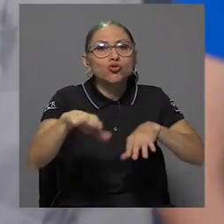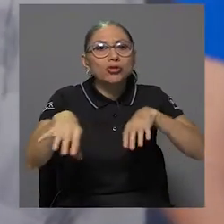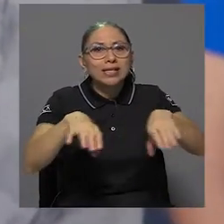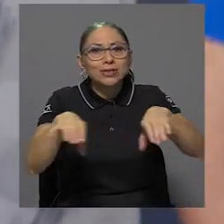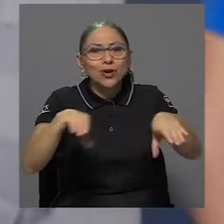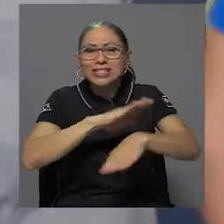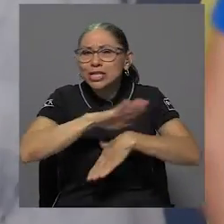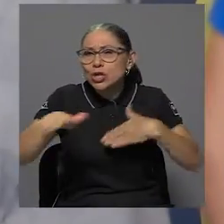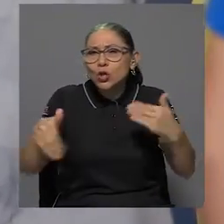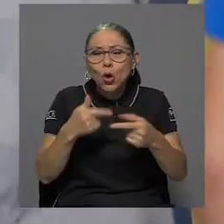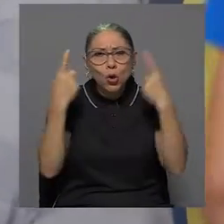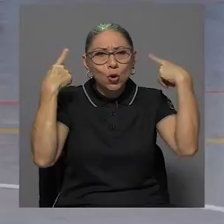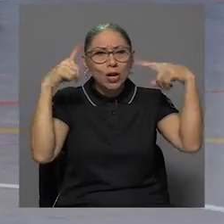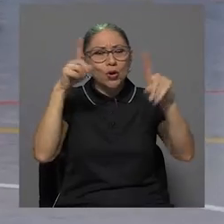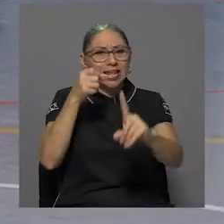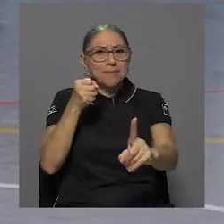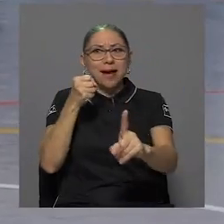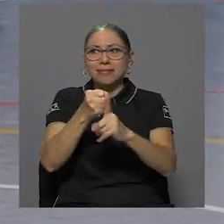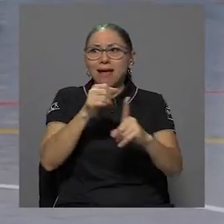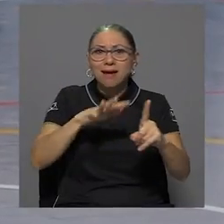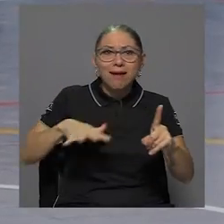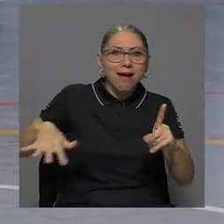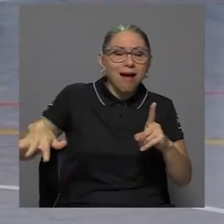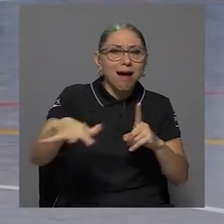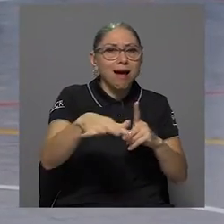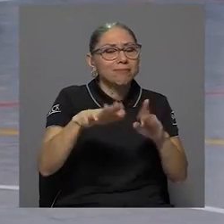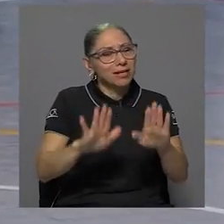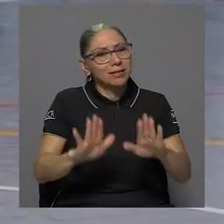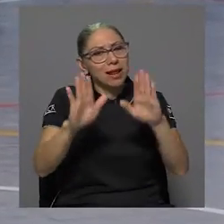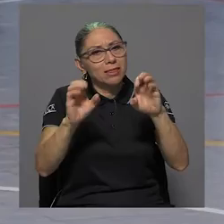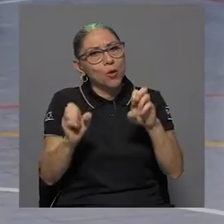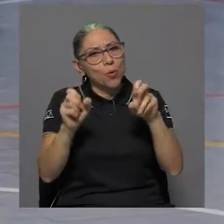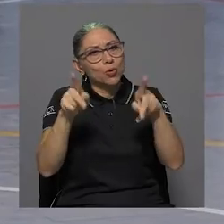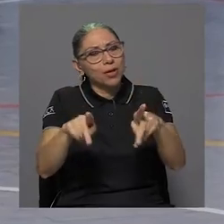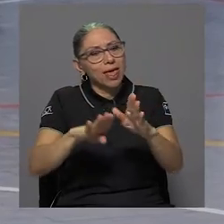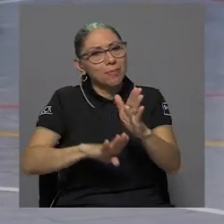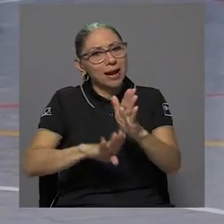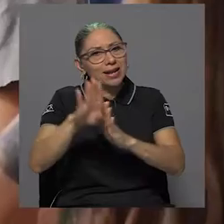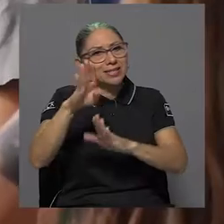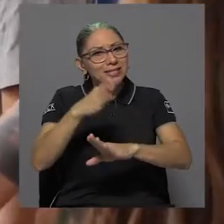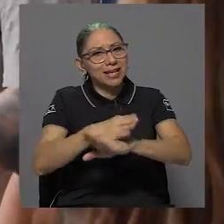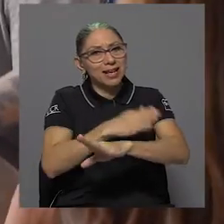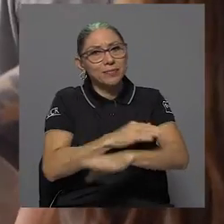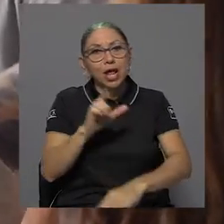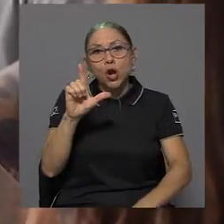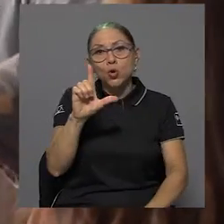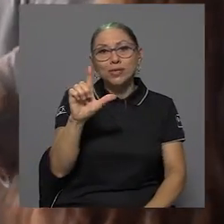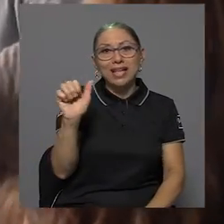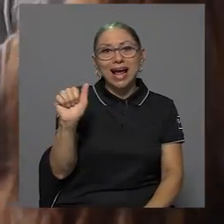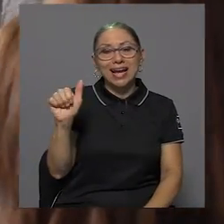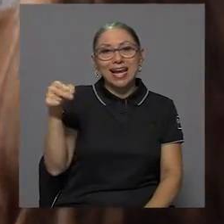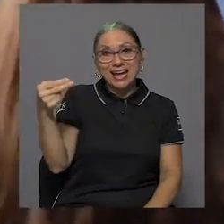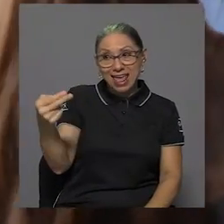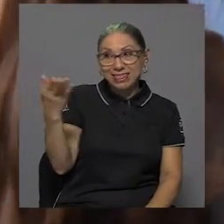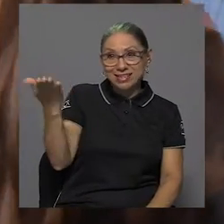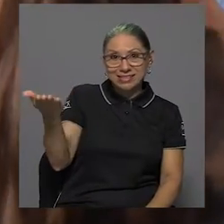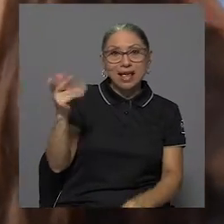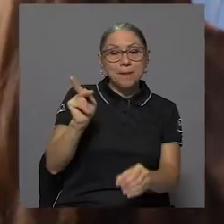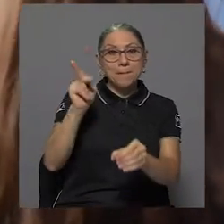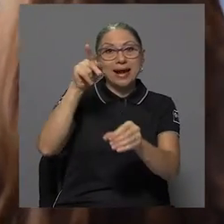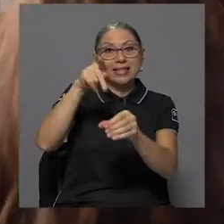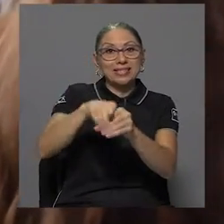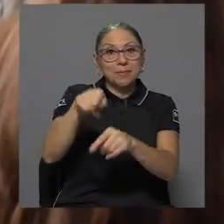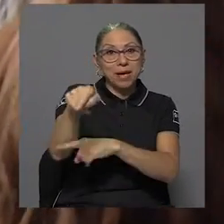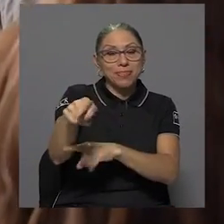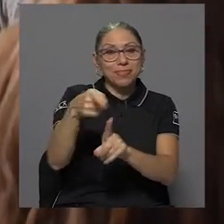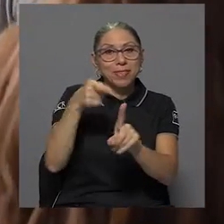ellos logren impactar será una gran oportunidad para crecer. Luis Ángel Hernández participa de él